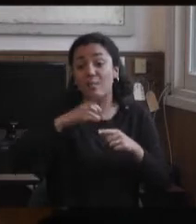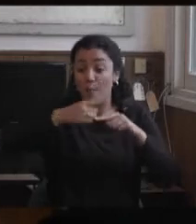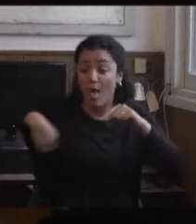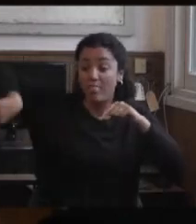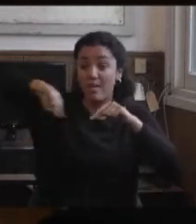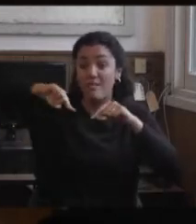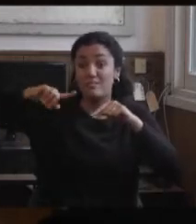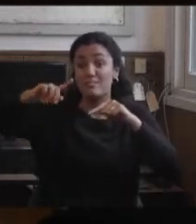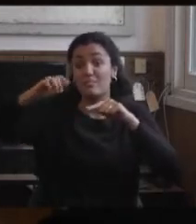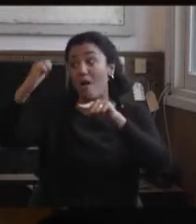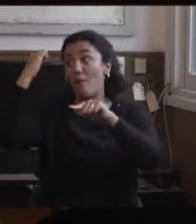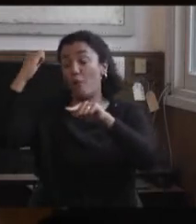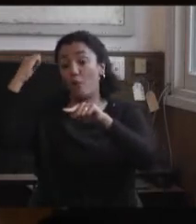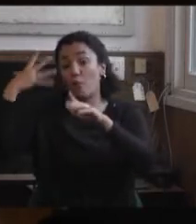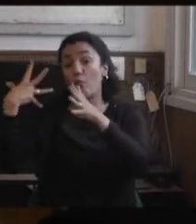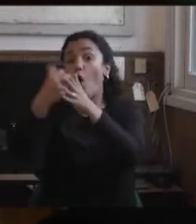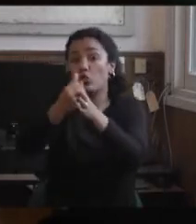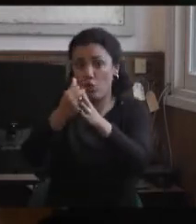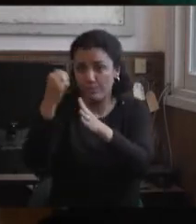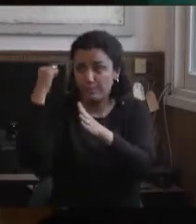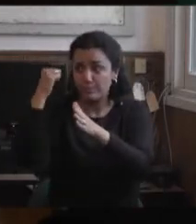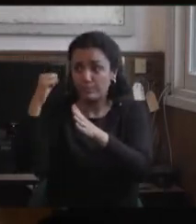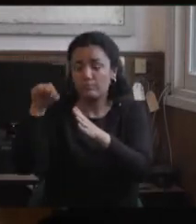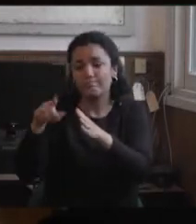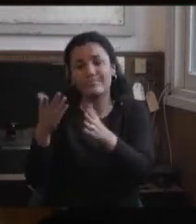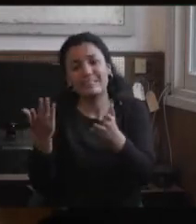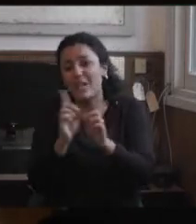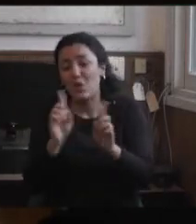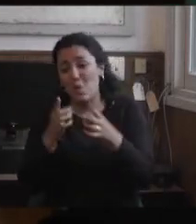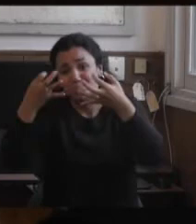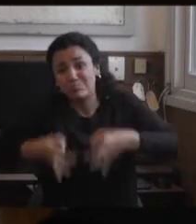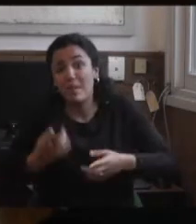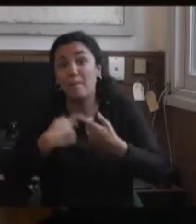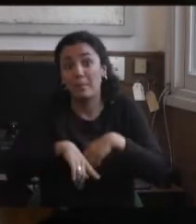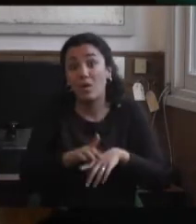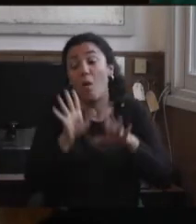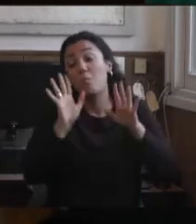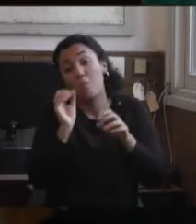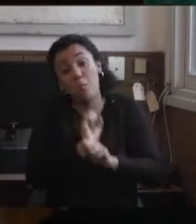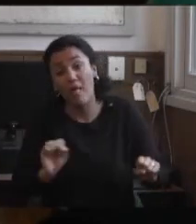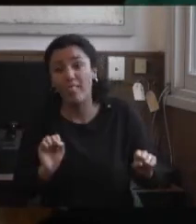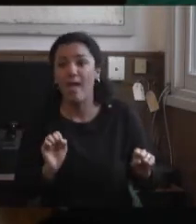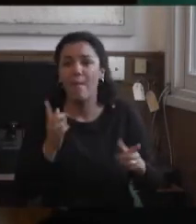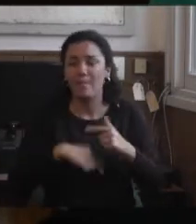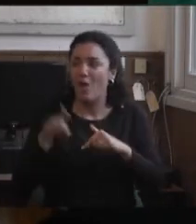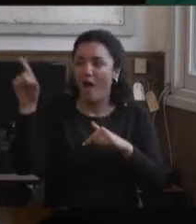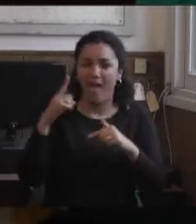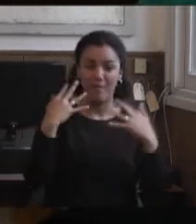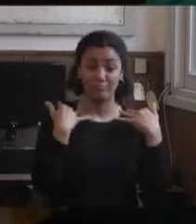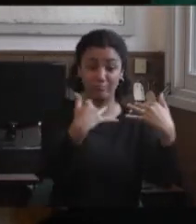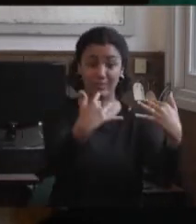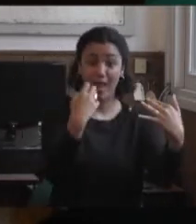por la parte acá del instituto, que si bien en un nivel ideal, es una posibilidad que la persona ingrese. Si hacíamos esto en sala de actos, había que subir una